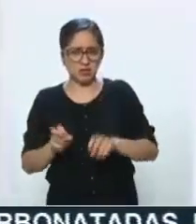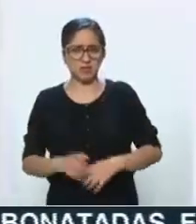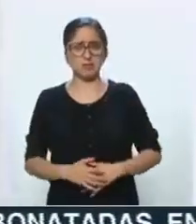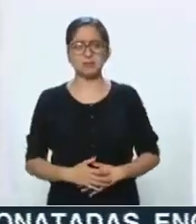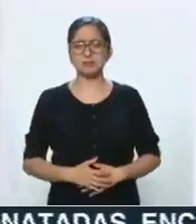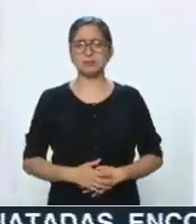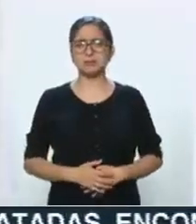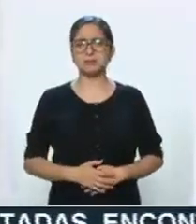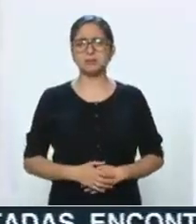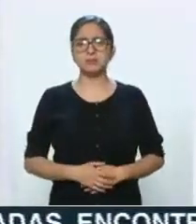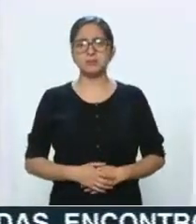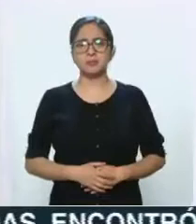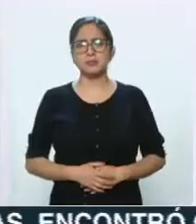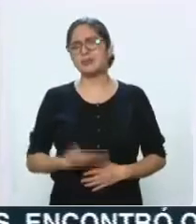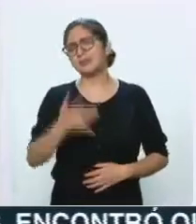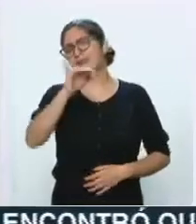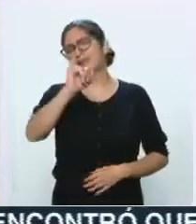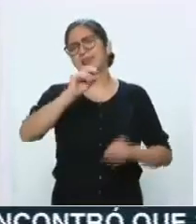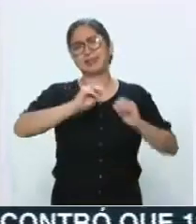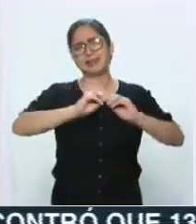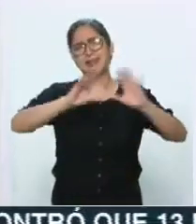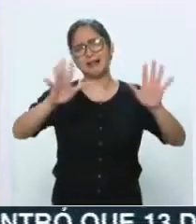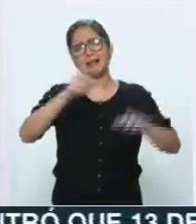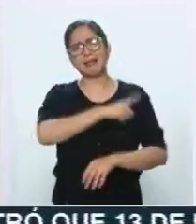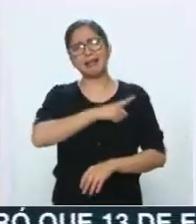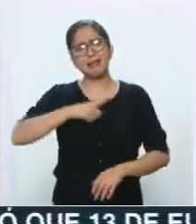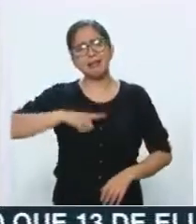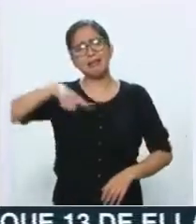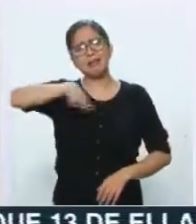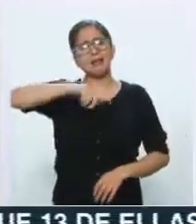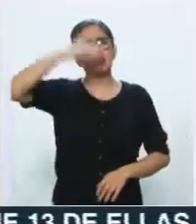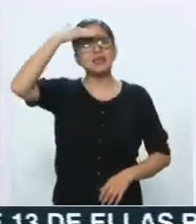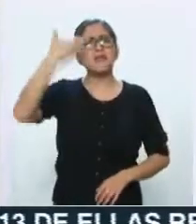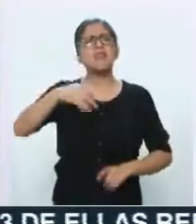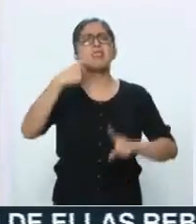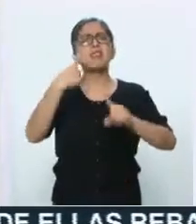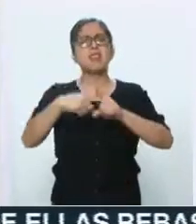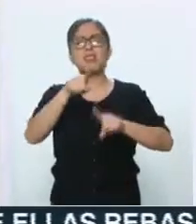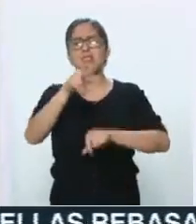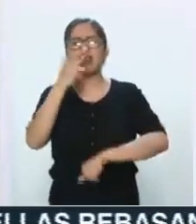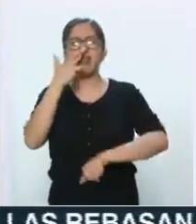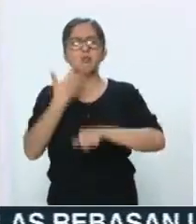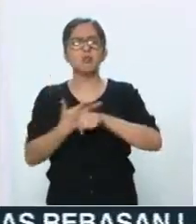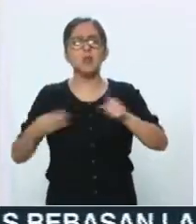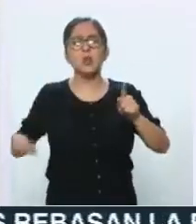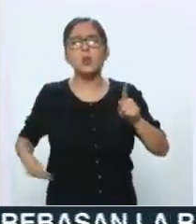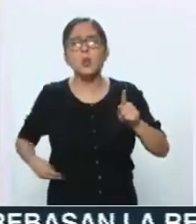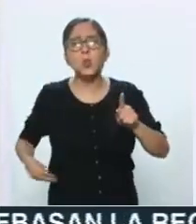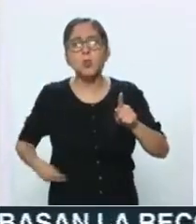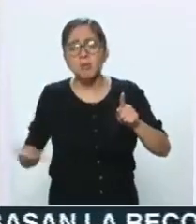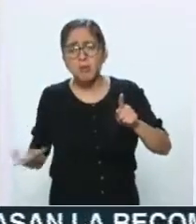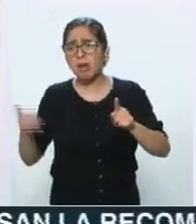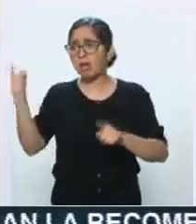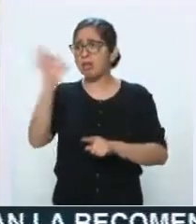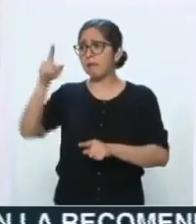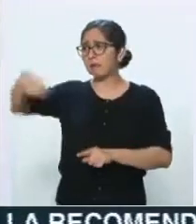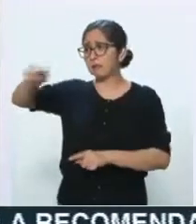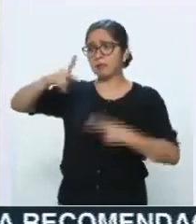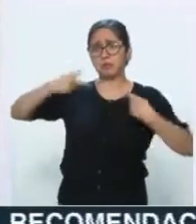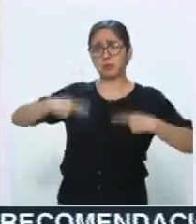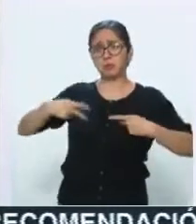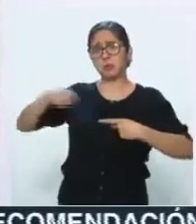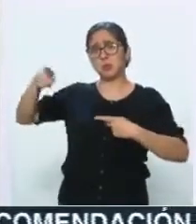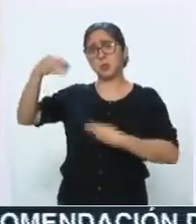sin duda tiene que ver con lo que podemos considerar disminución de culpas, ¿no? Y obviamente sí hay una argumentación jurídica al